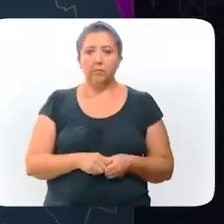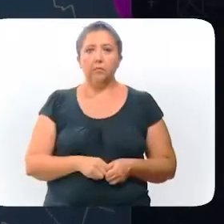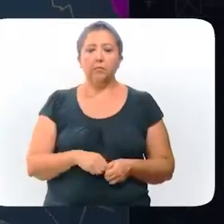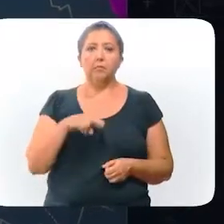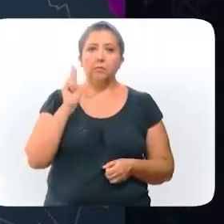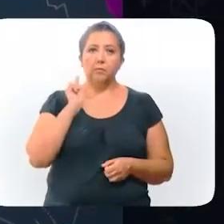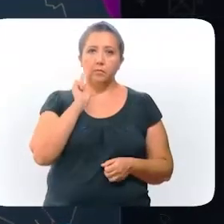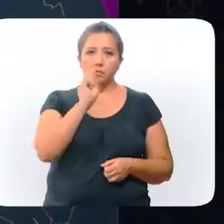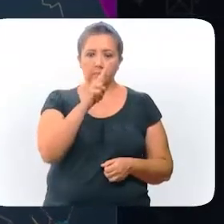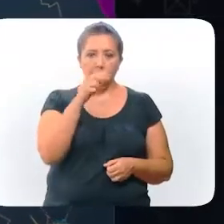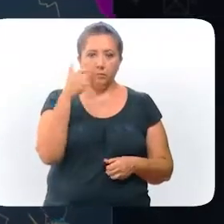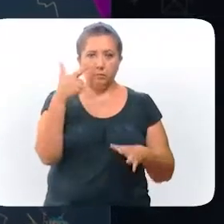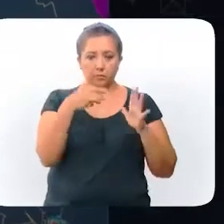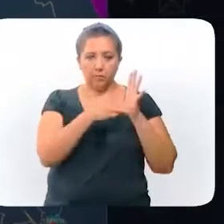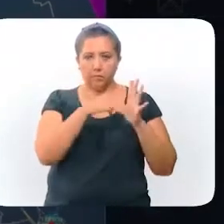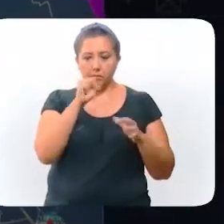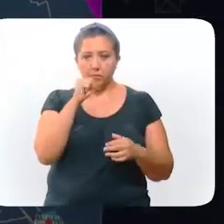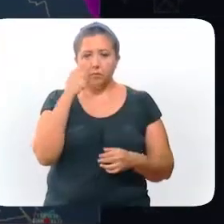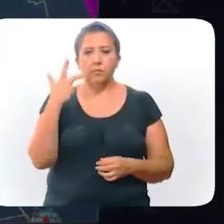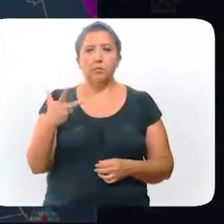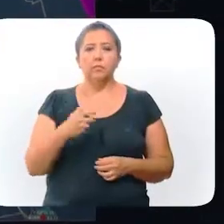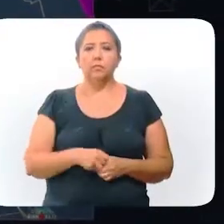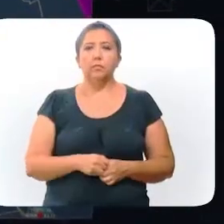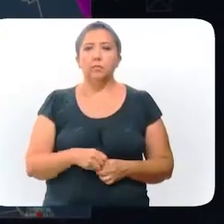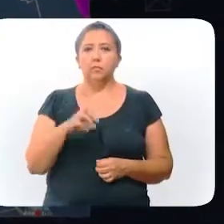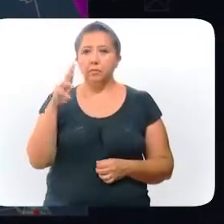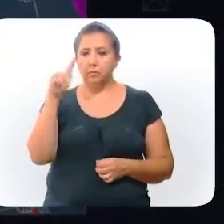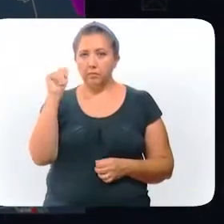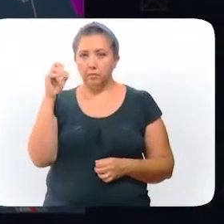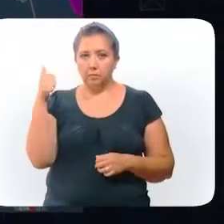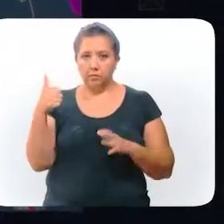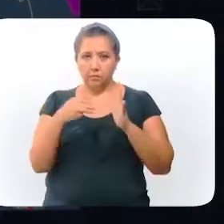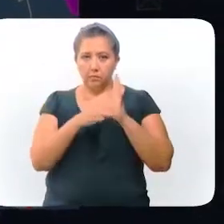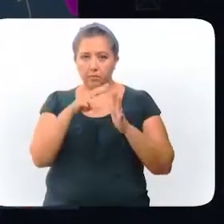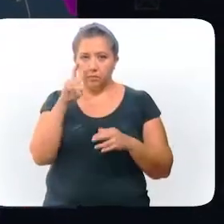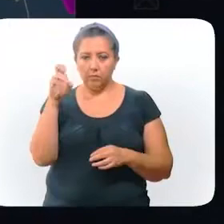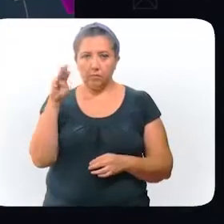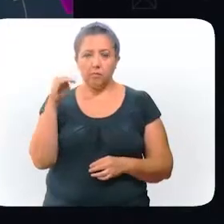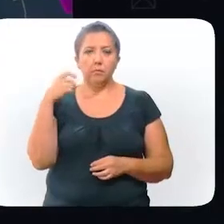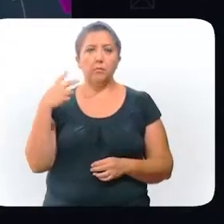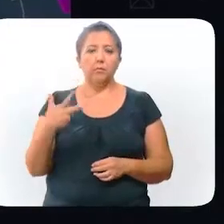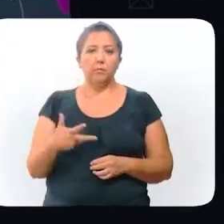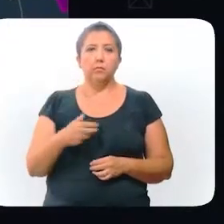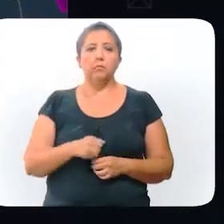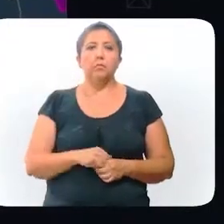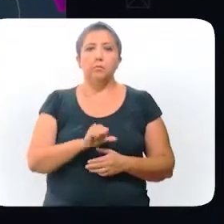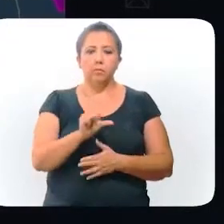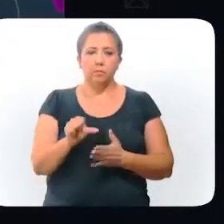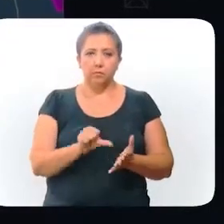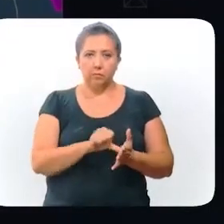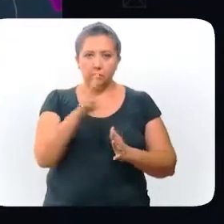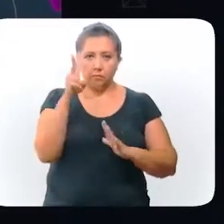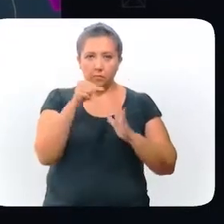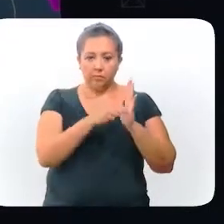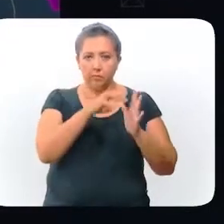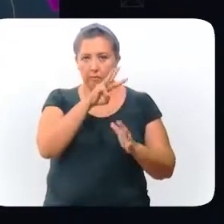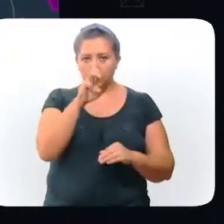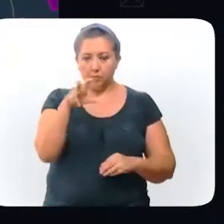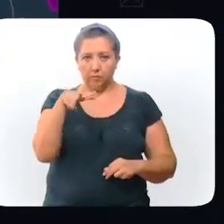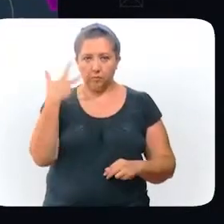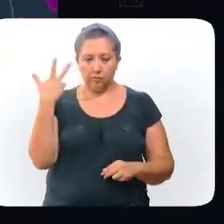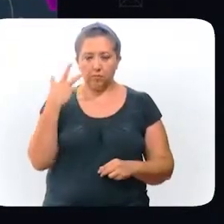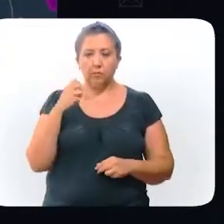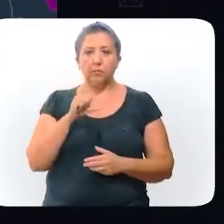que viven en la zona norte, 7.068, en la zona oriente, 6.298, en la zona centro, 2